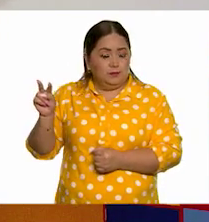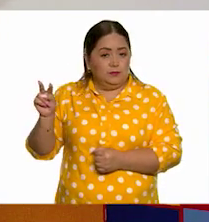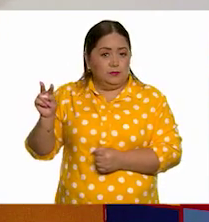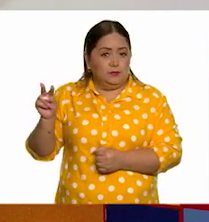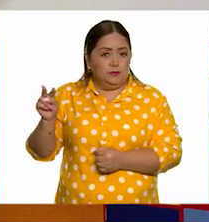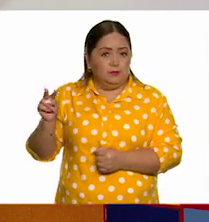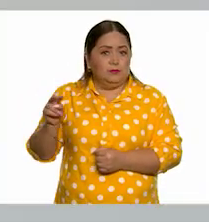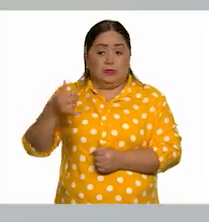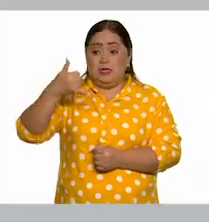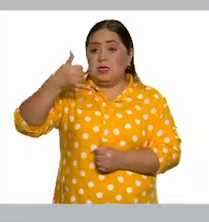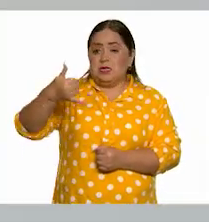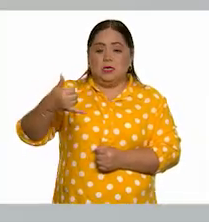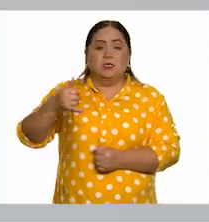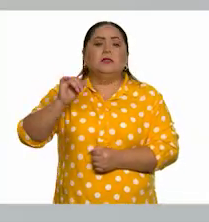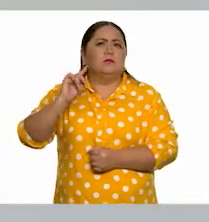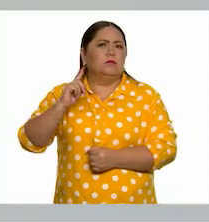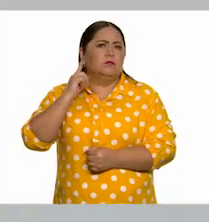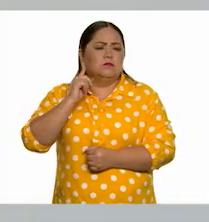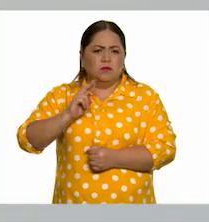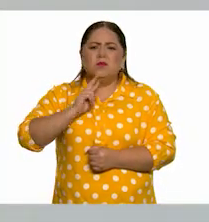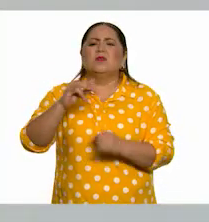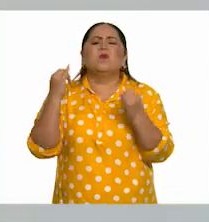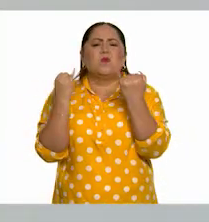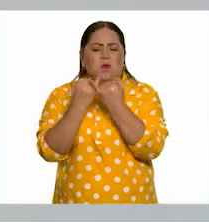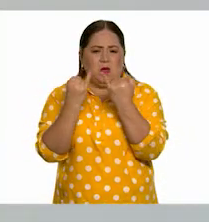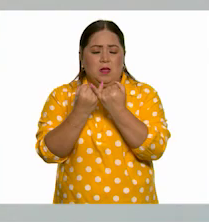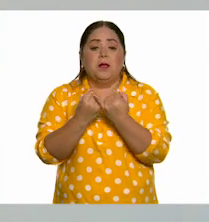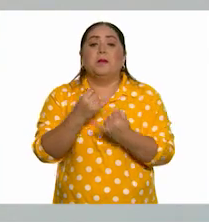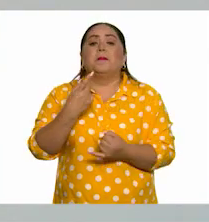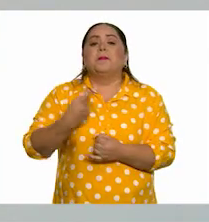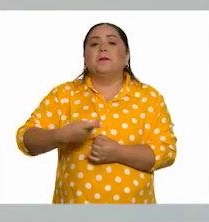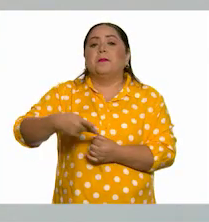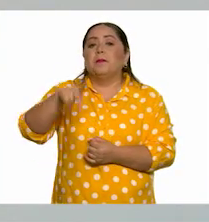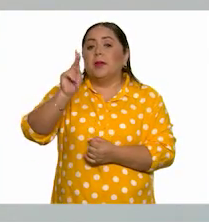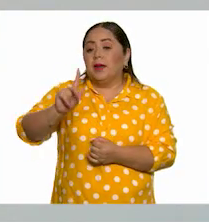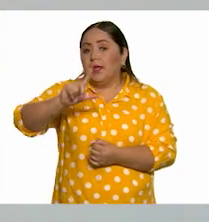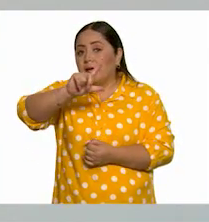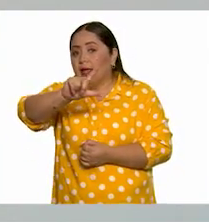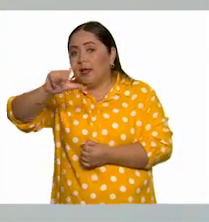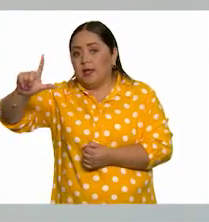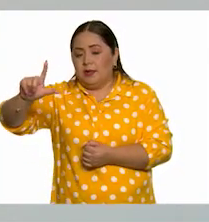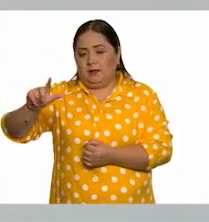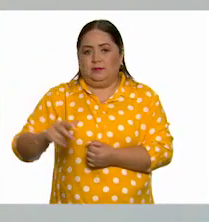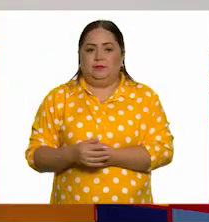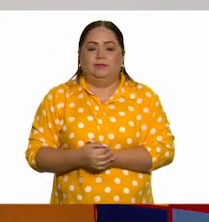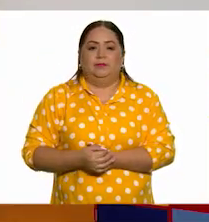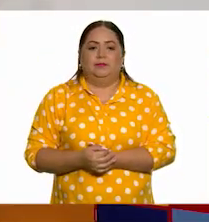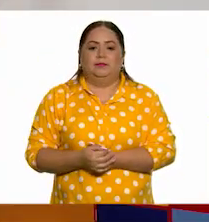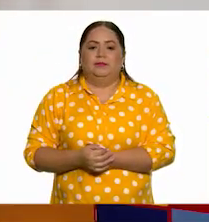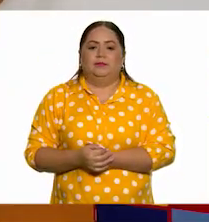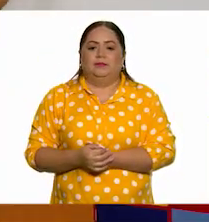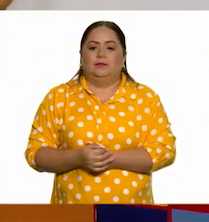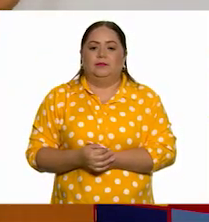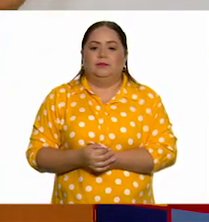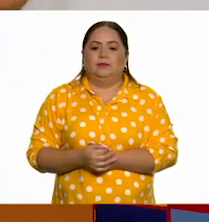ella con Y y entonces es con doble L. Ajá.